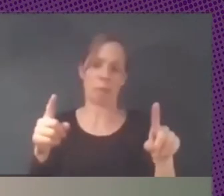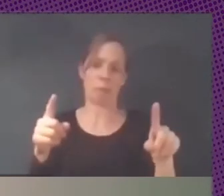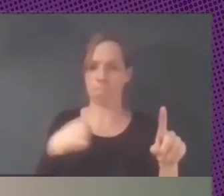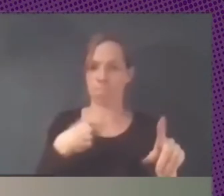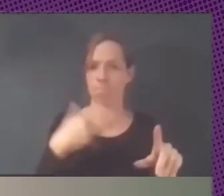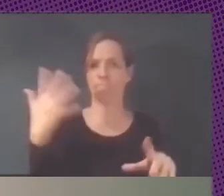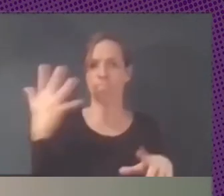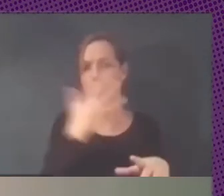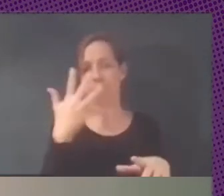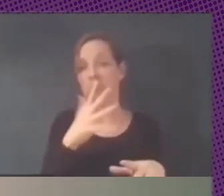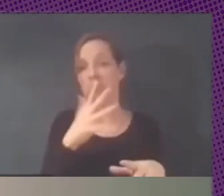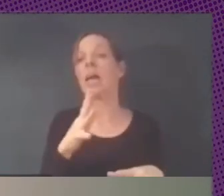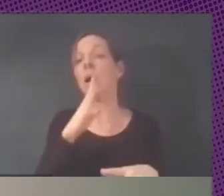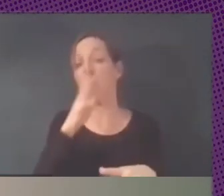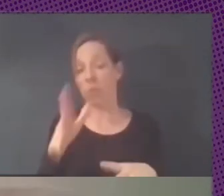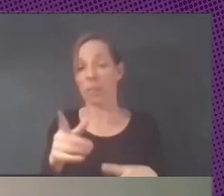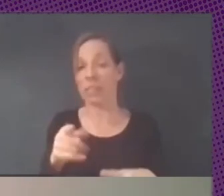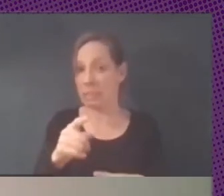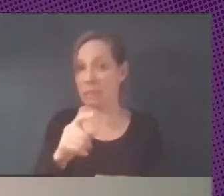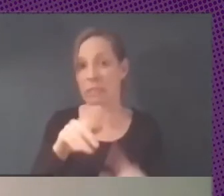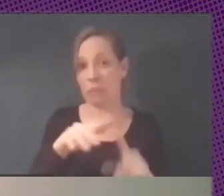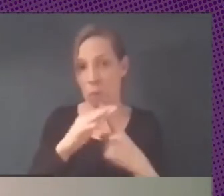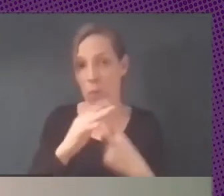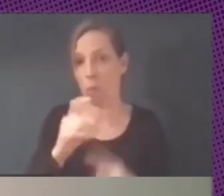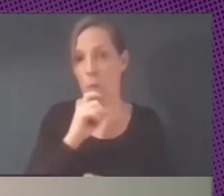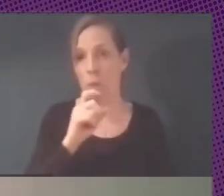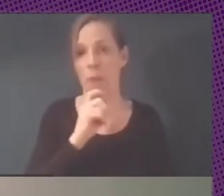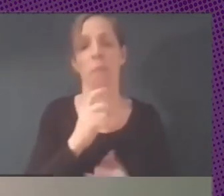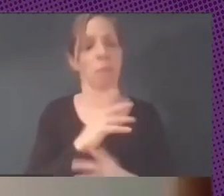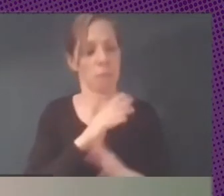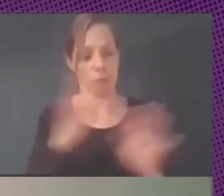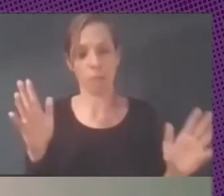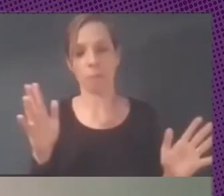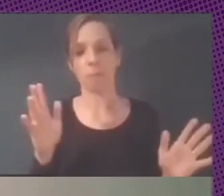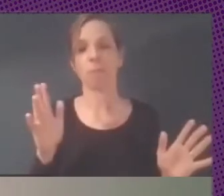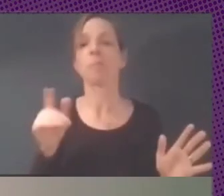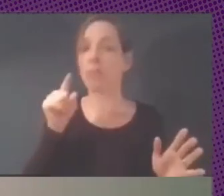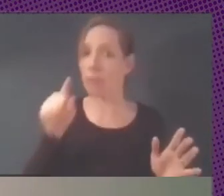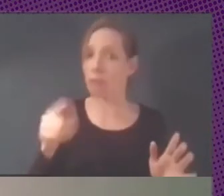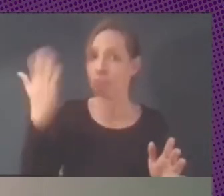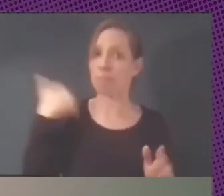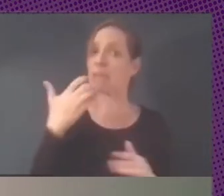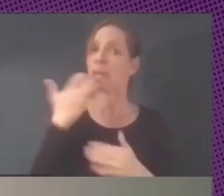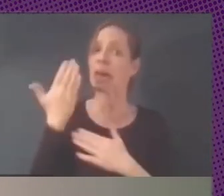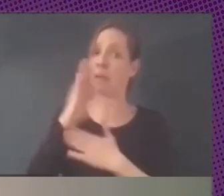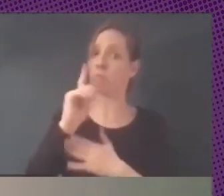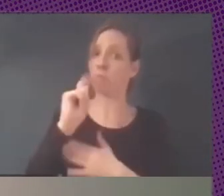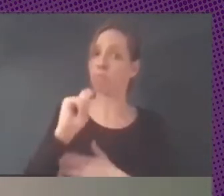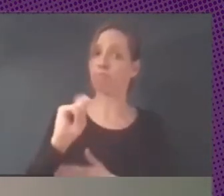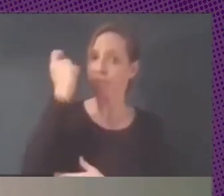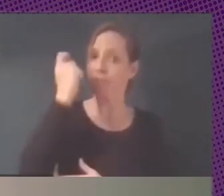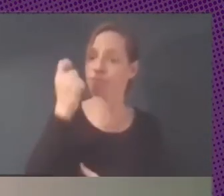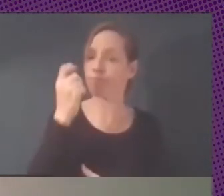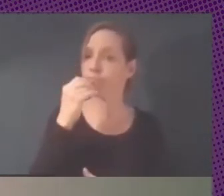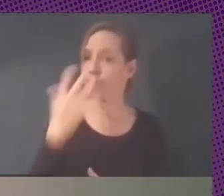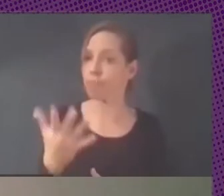mover esos proyectos pero bueno el desafío está planteado ese es un caso de éxito que arrancó hace algunos años en Uruguay